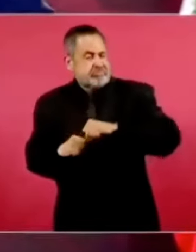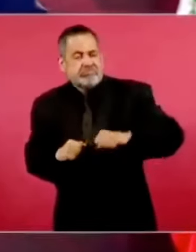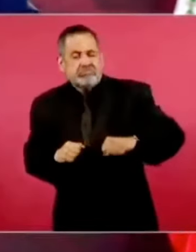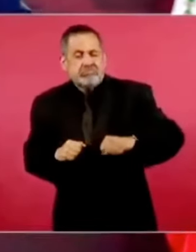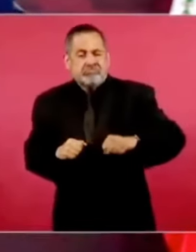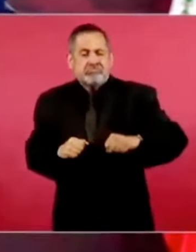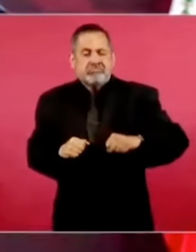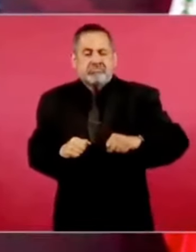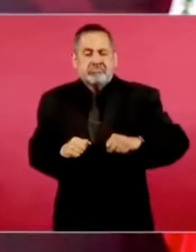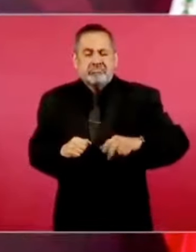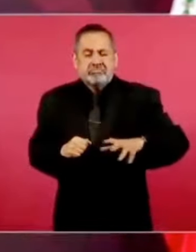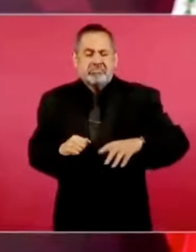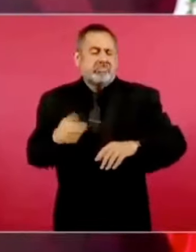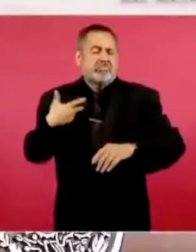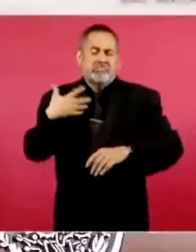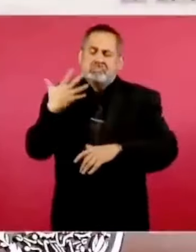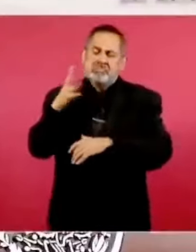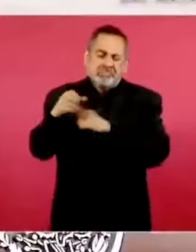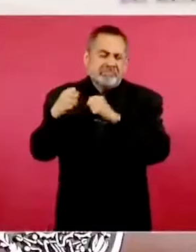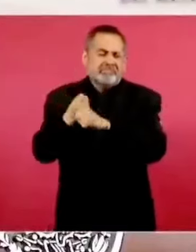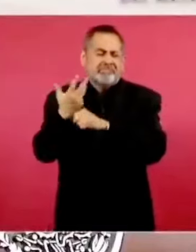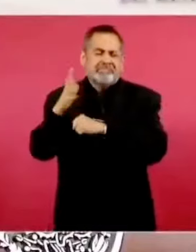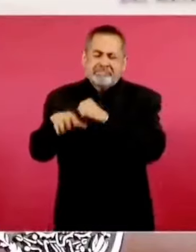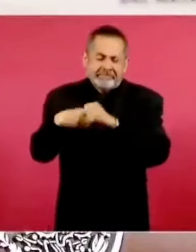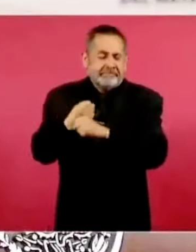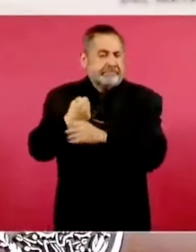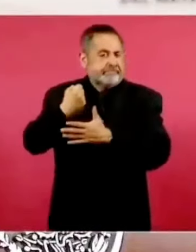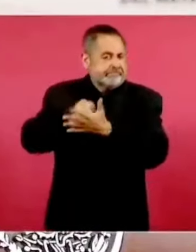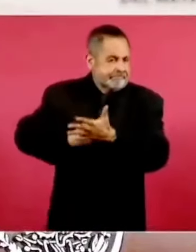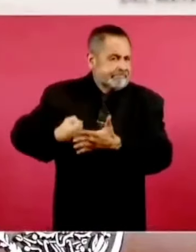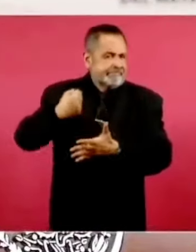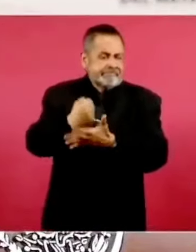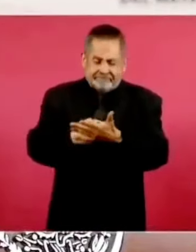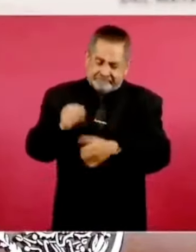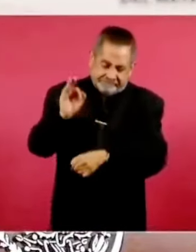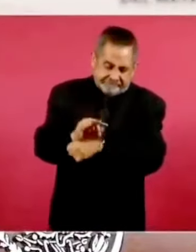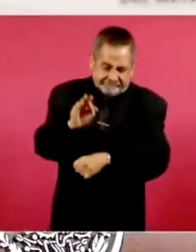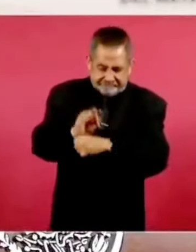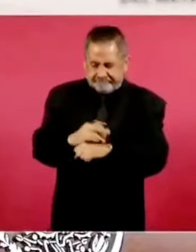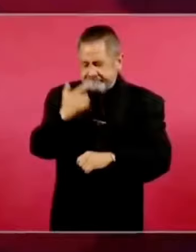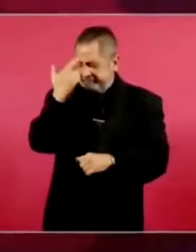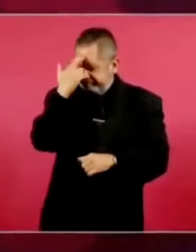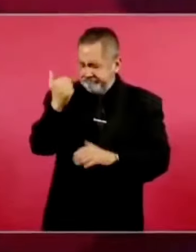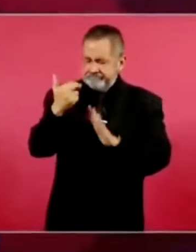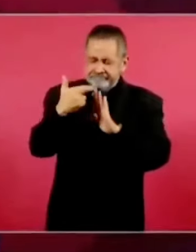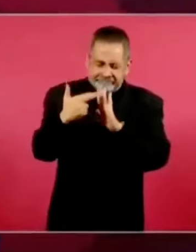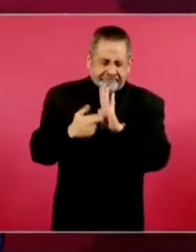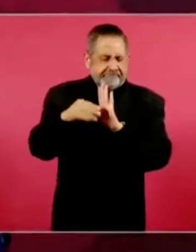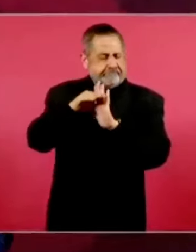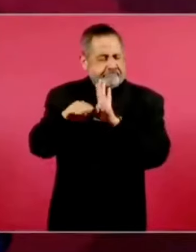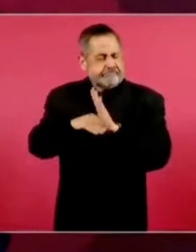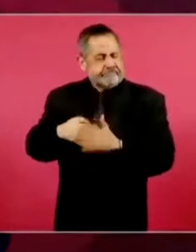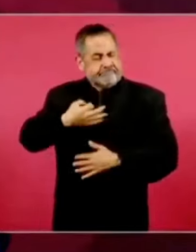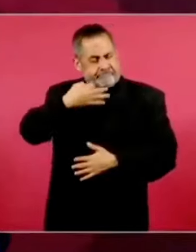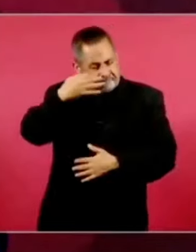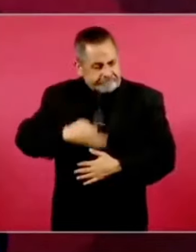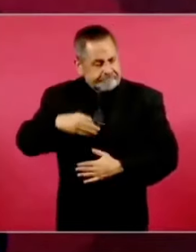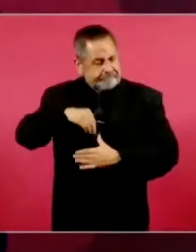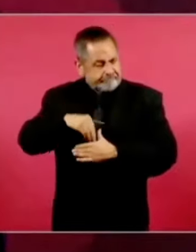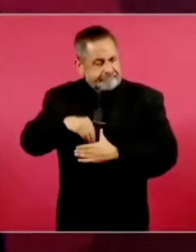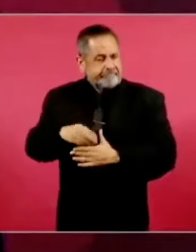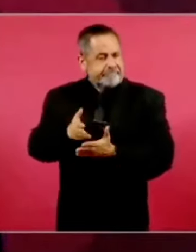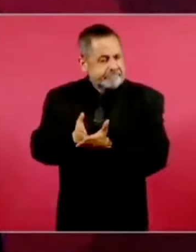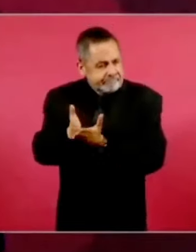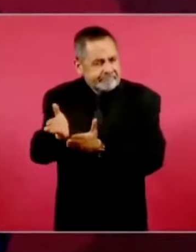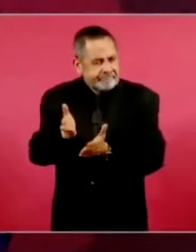décadas luchando por nuestros principios, nuestros ideales, y lo